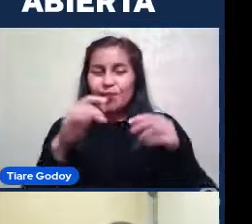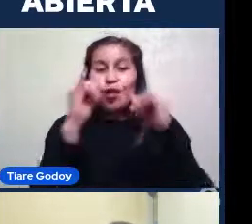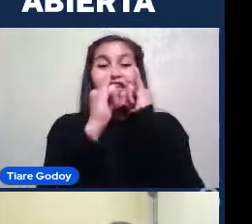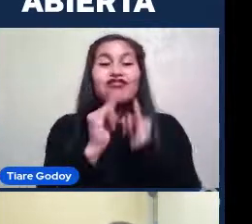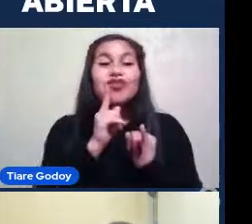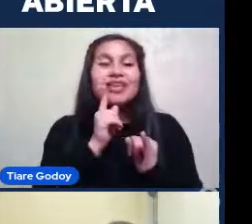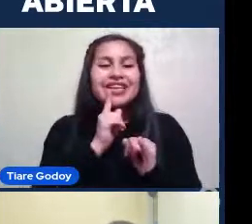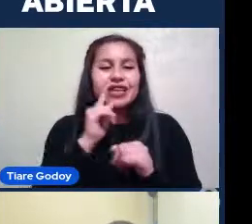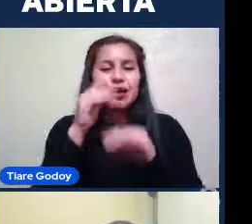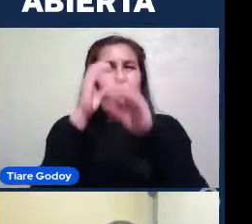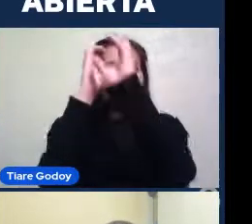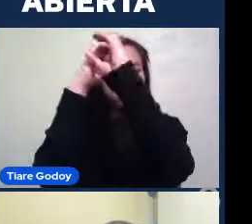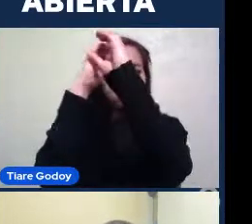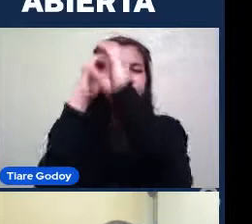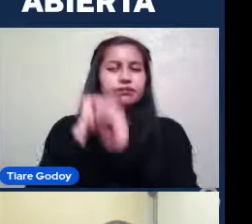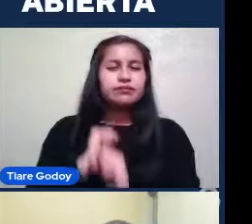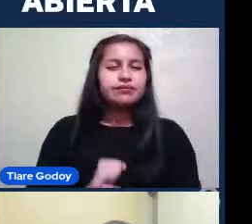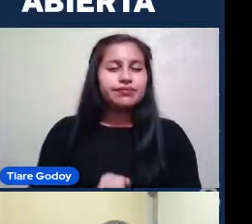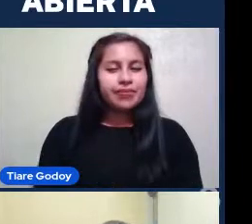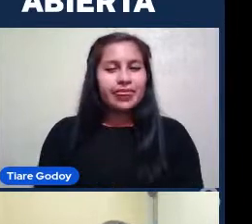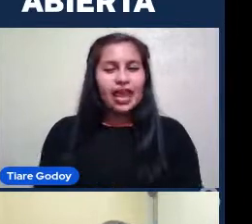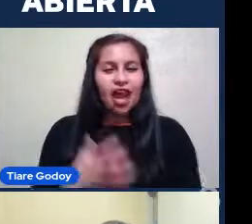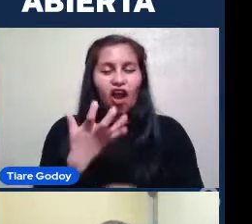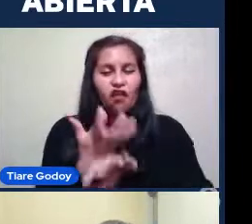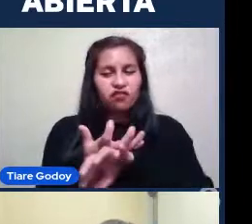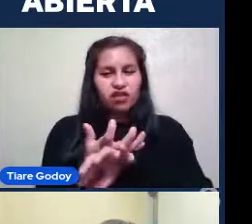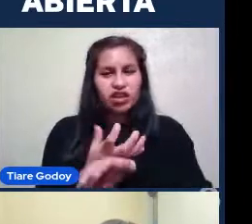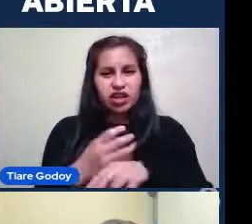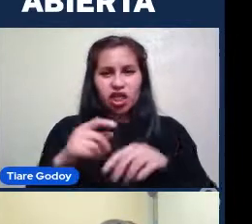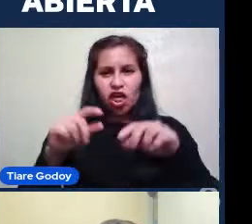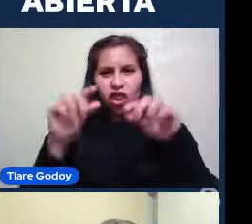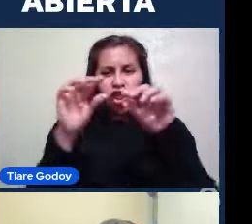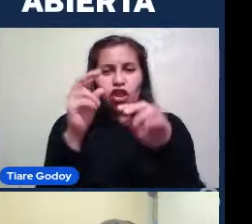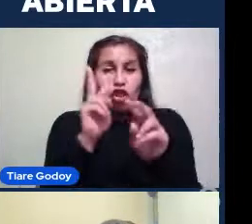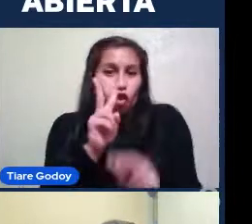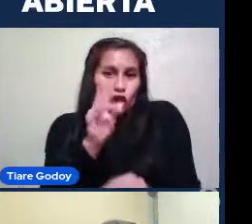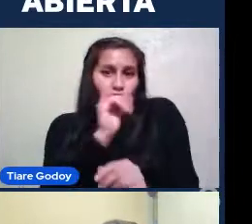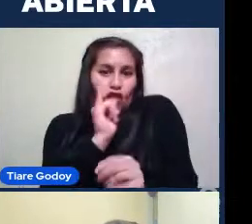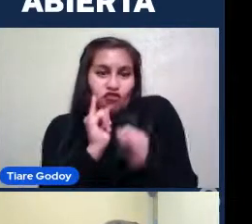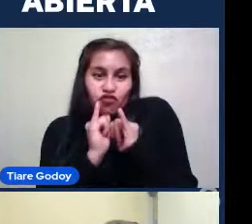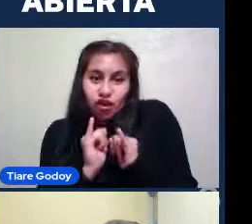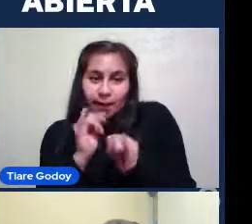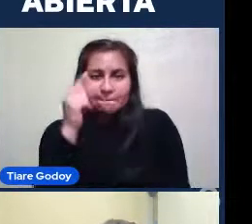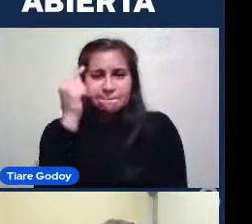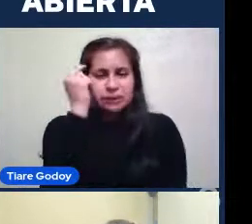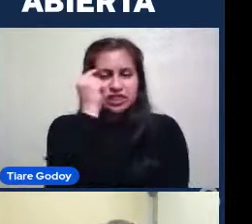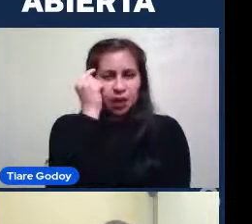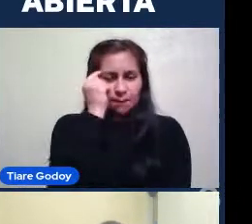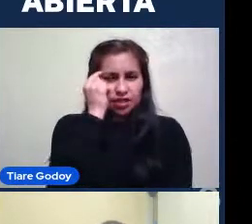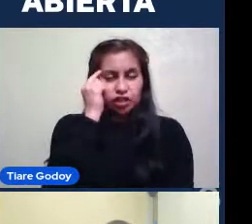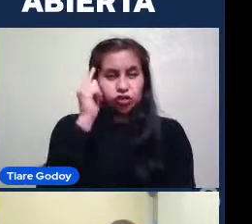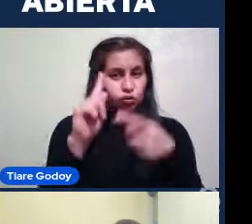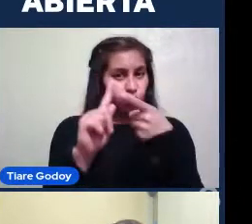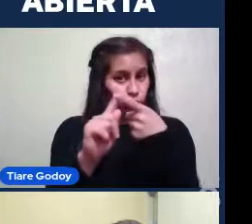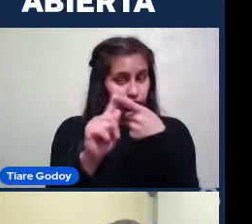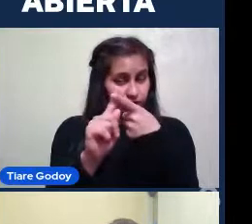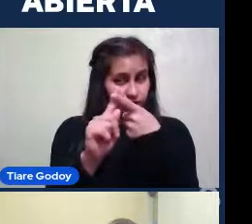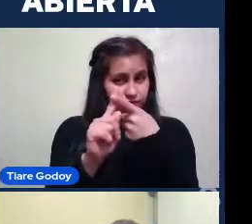telescopio. Y había dos líneas de pensamiento. Una es que eran parte de nuestra